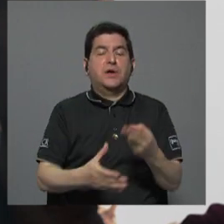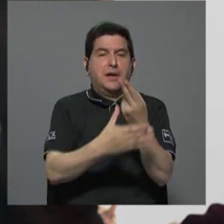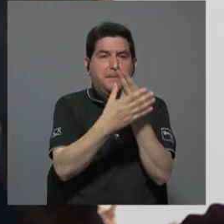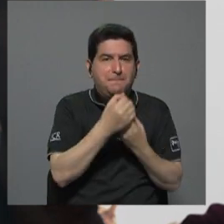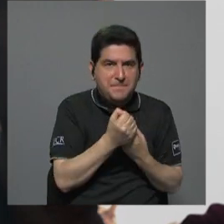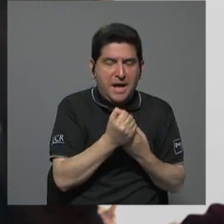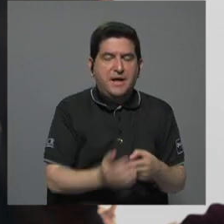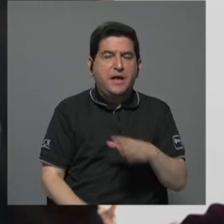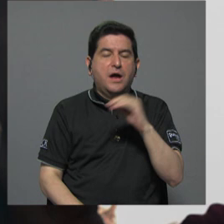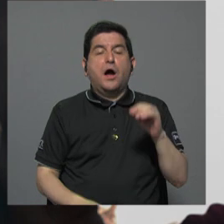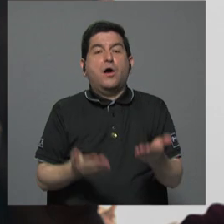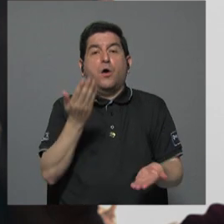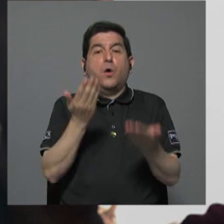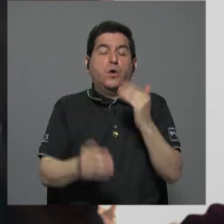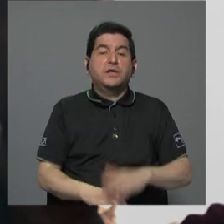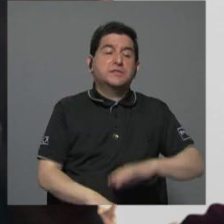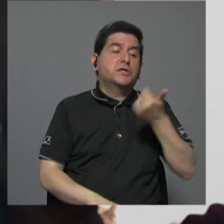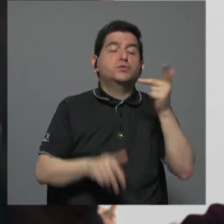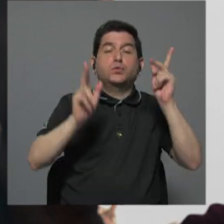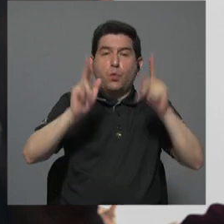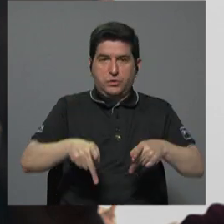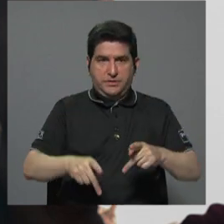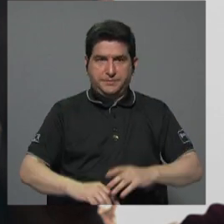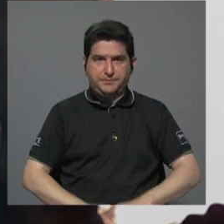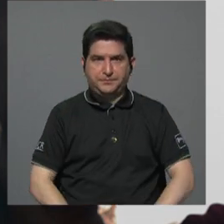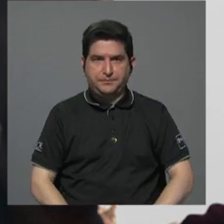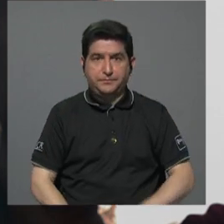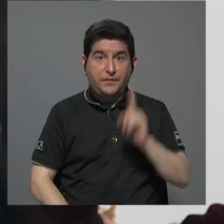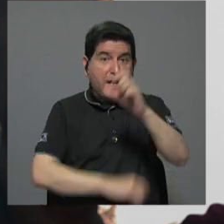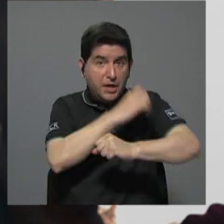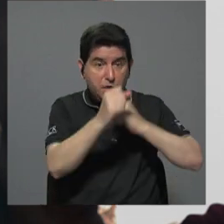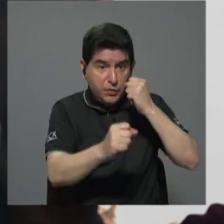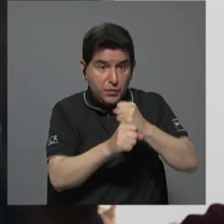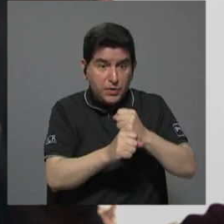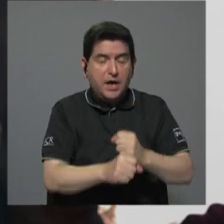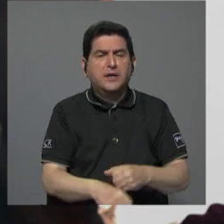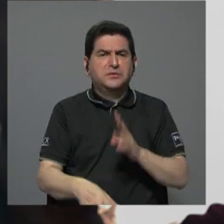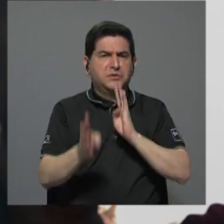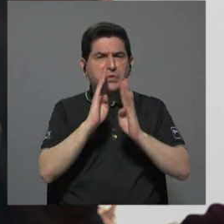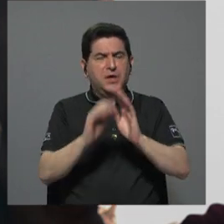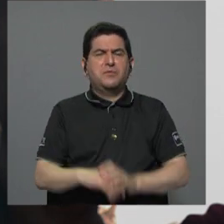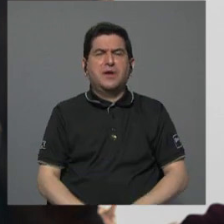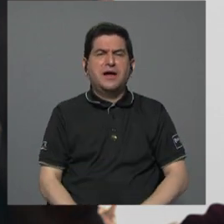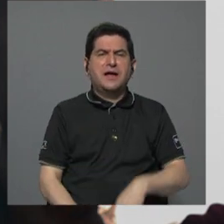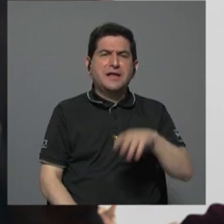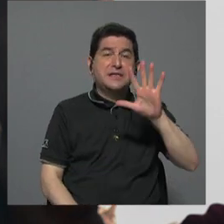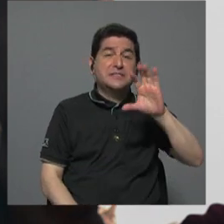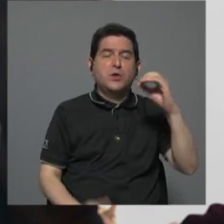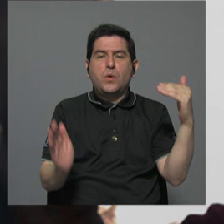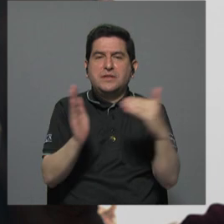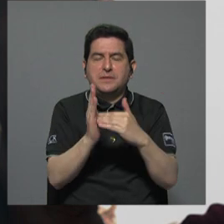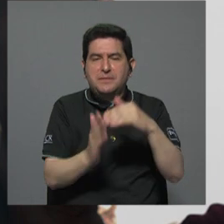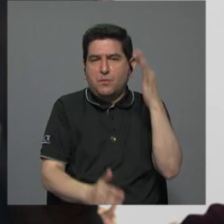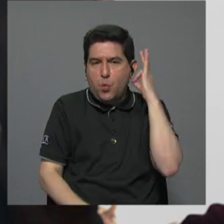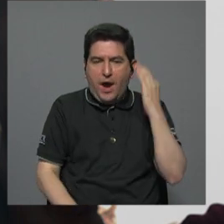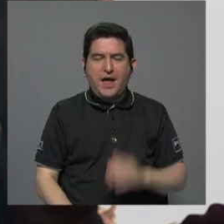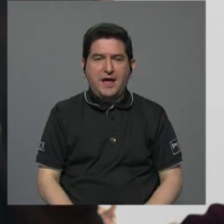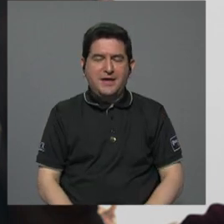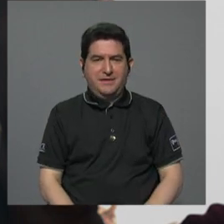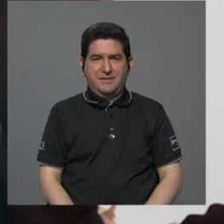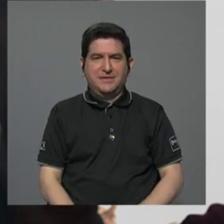pareja íntima o incluso por otras personas. Al año estaríamos hablando que son 50 mil mujeres, decir,